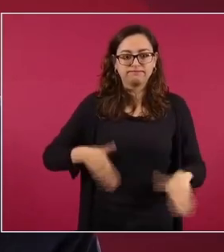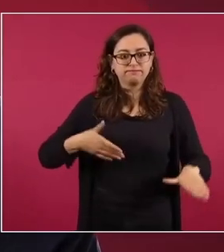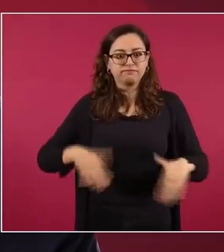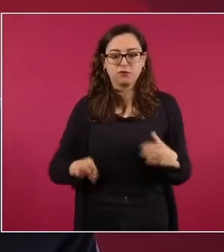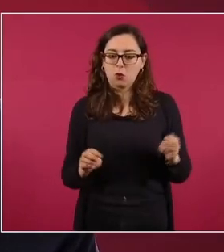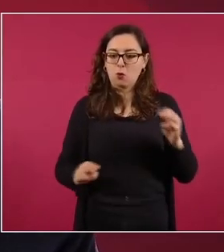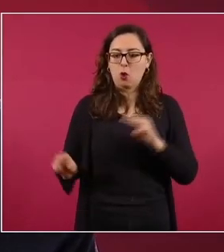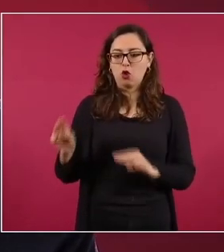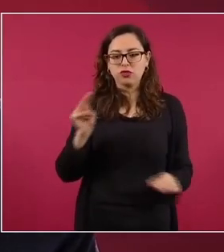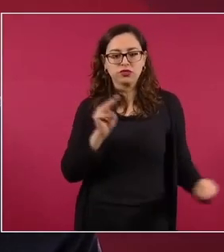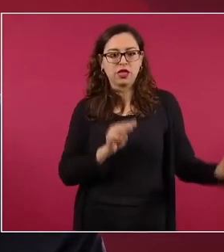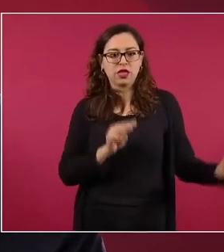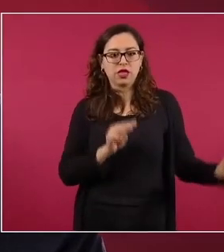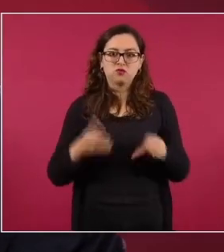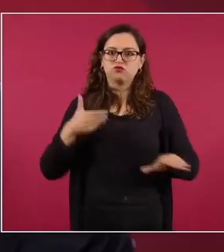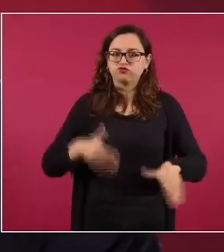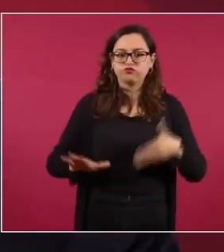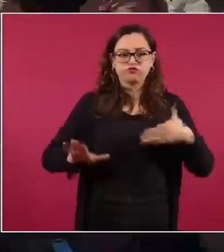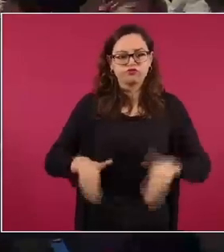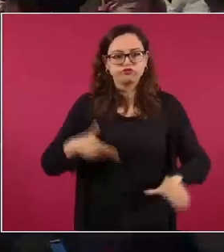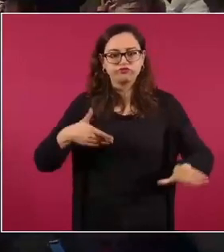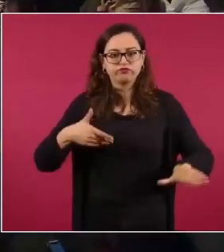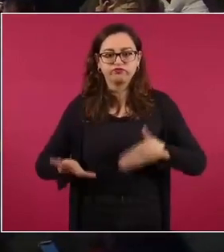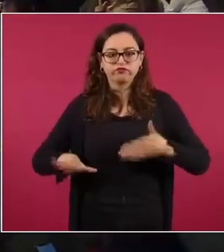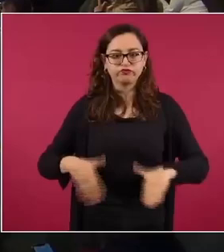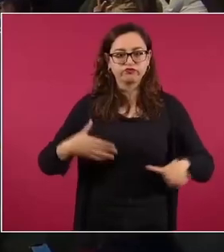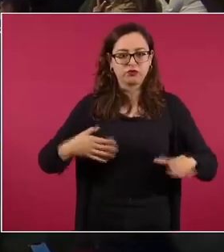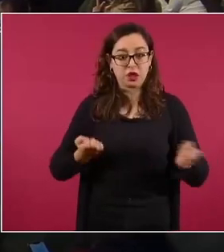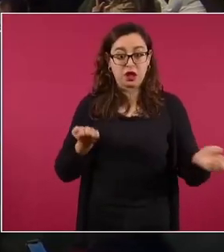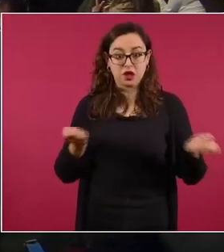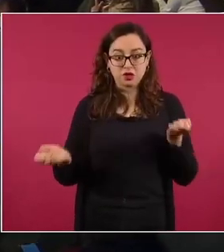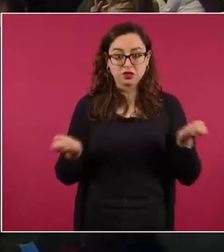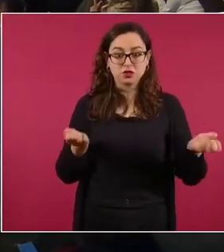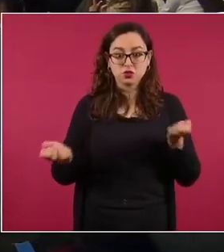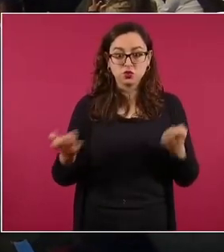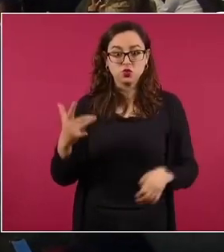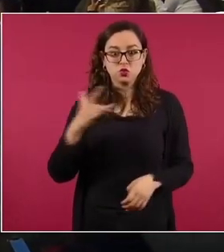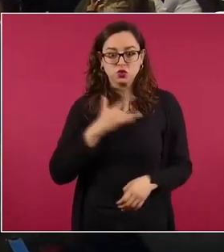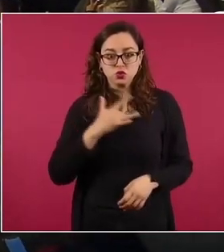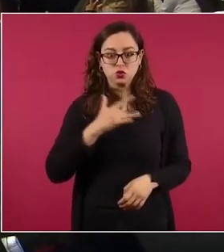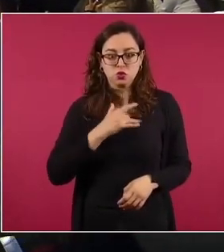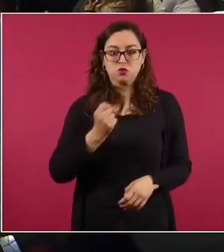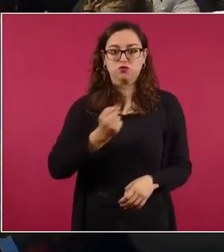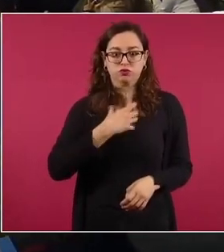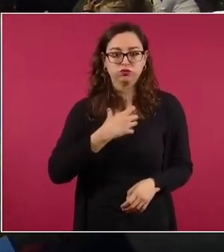para lo que llaman cardio,